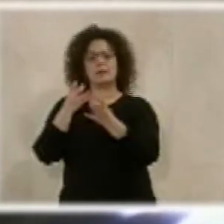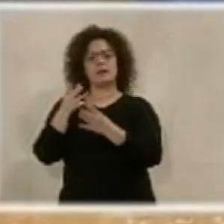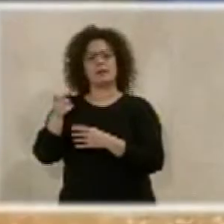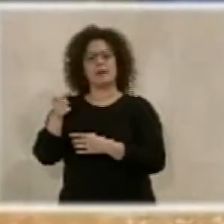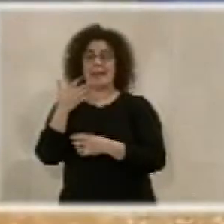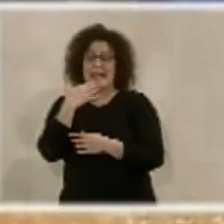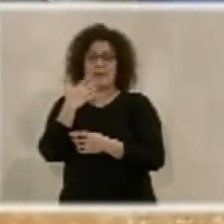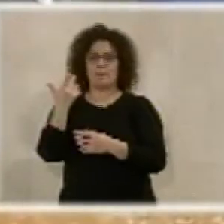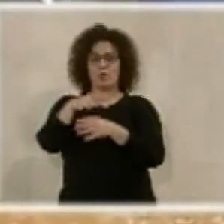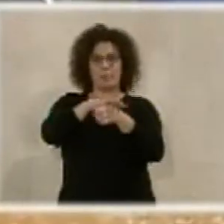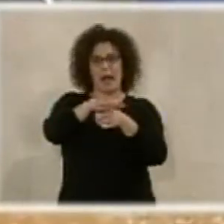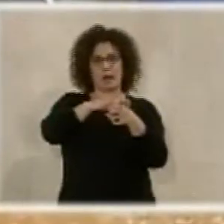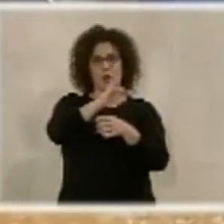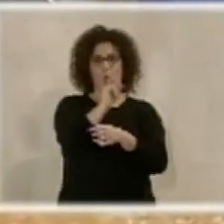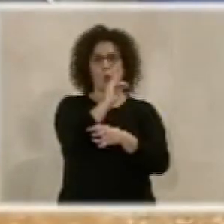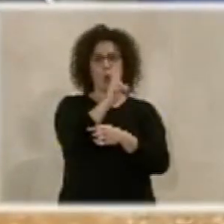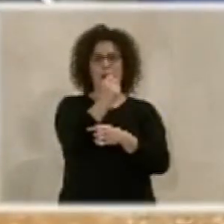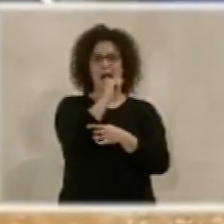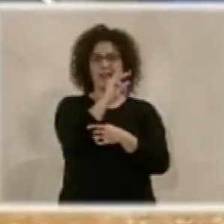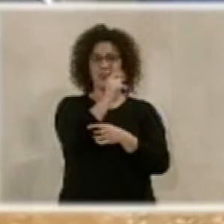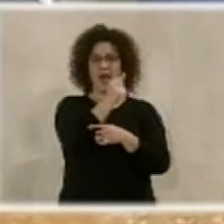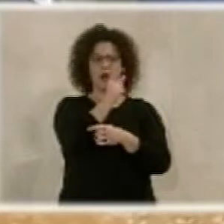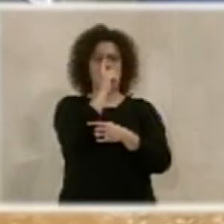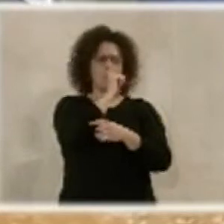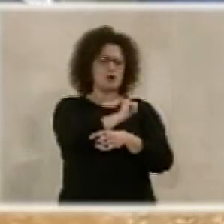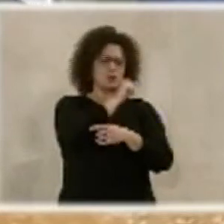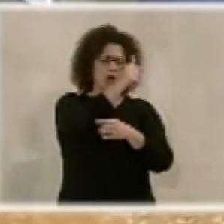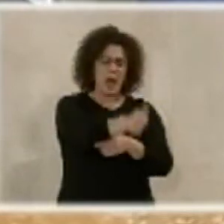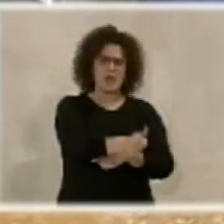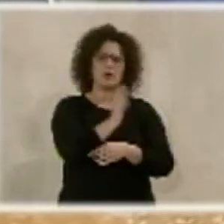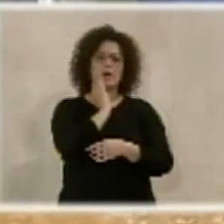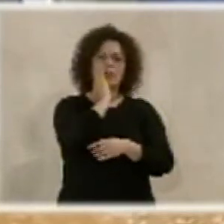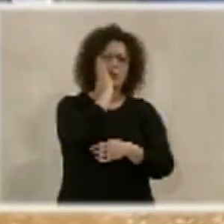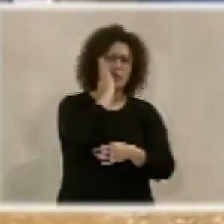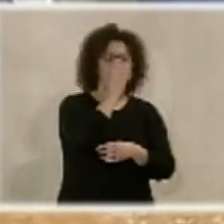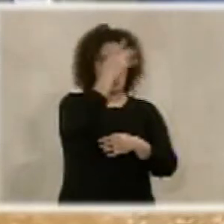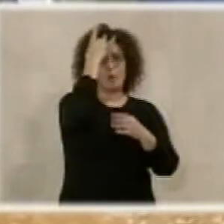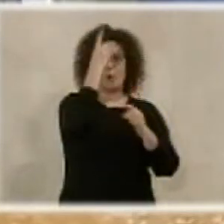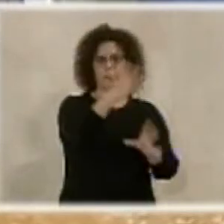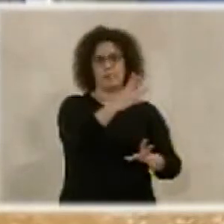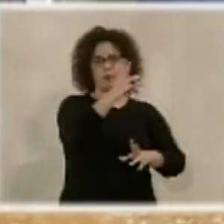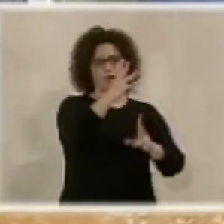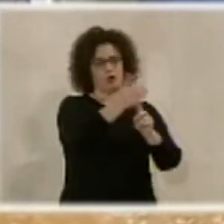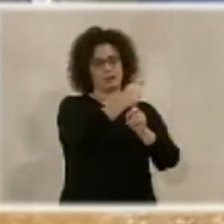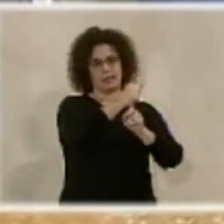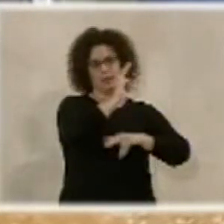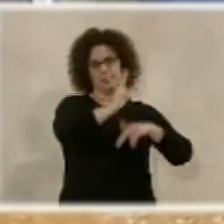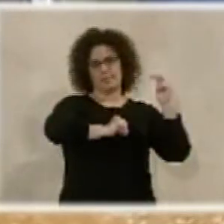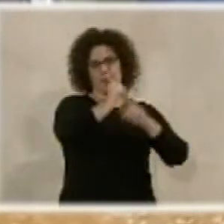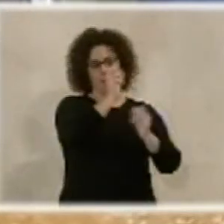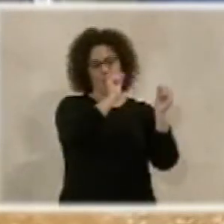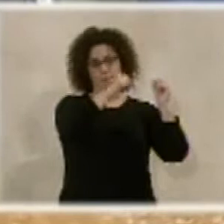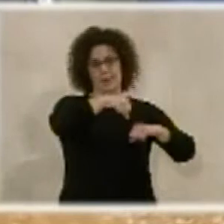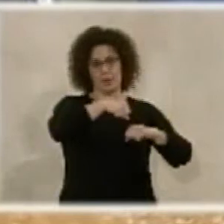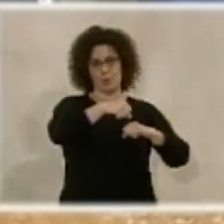el tema del barrio de la Juáida. Dicen que después de años de abandono se ha conseguido llegar a ese